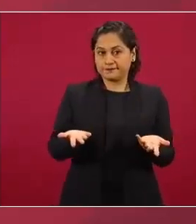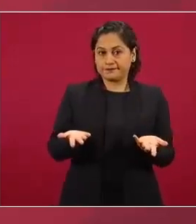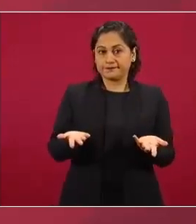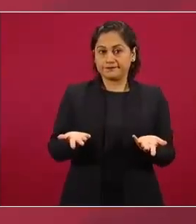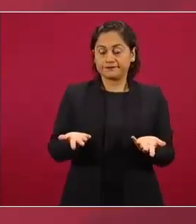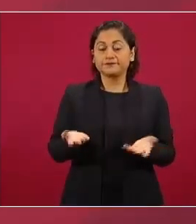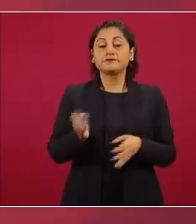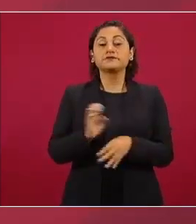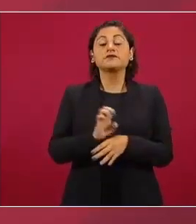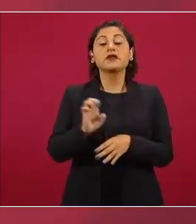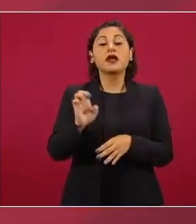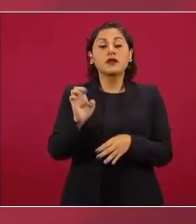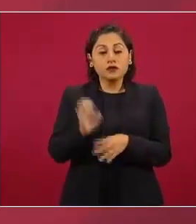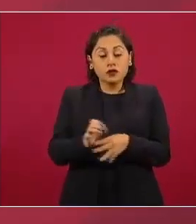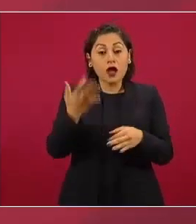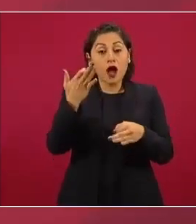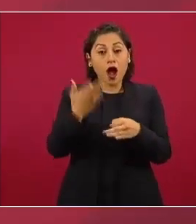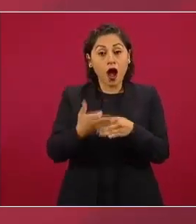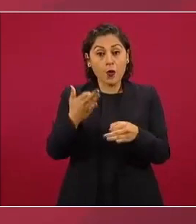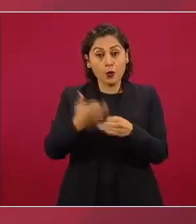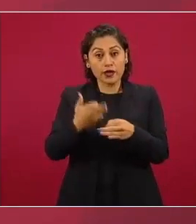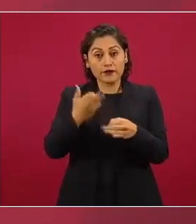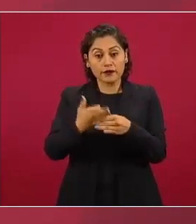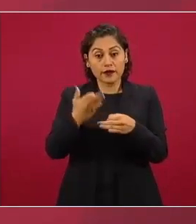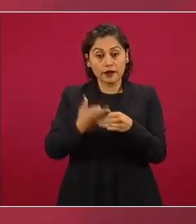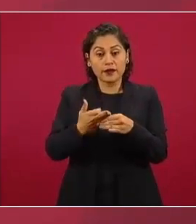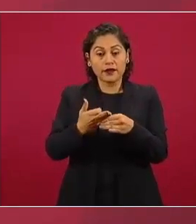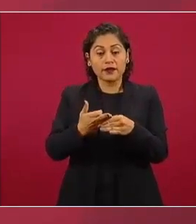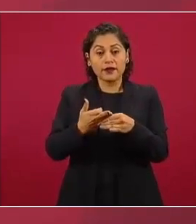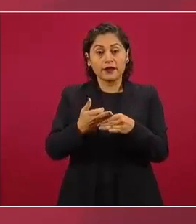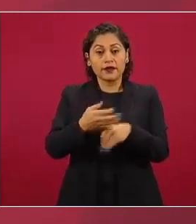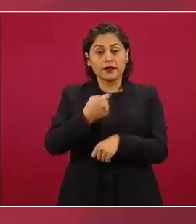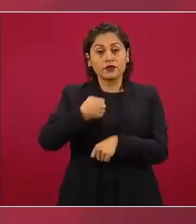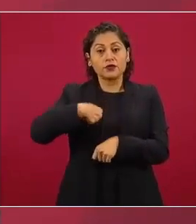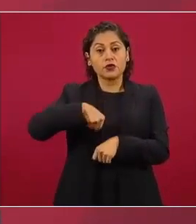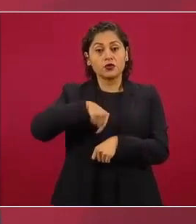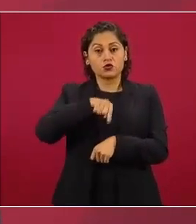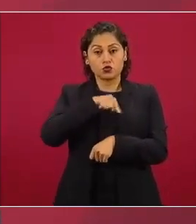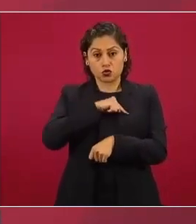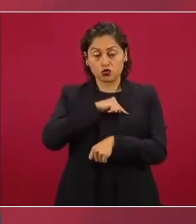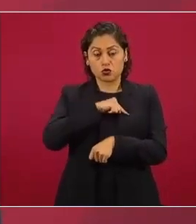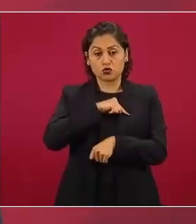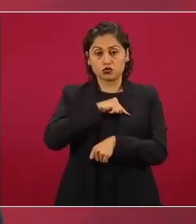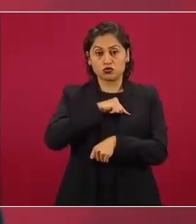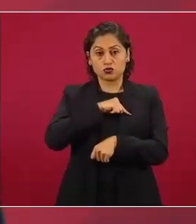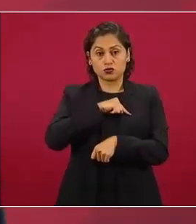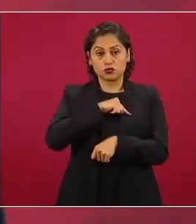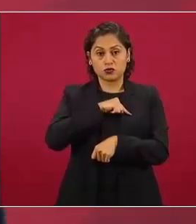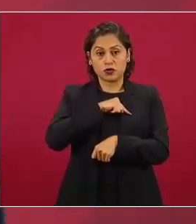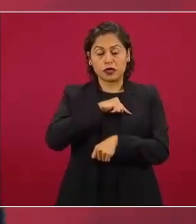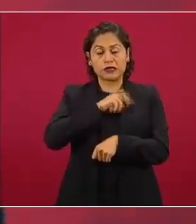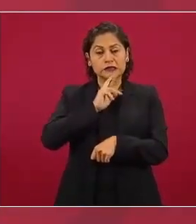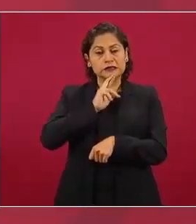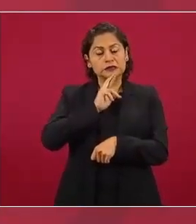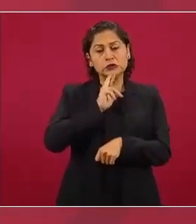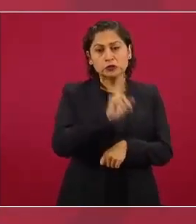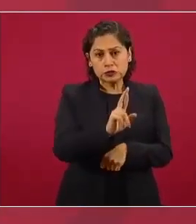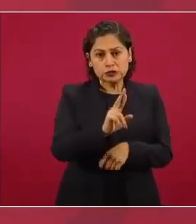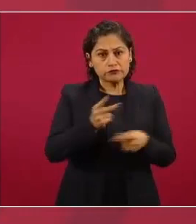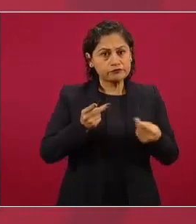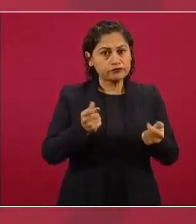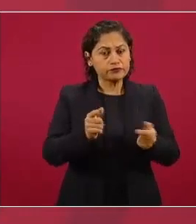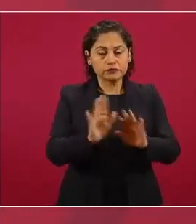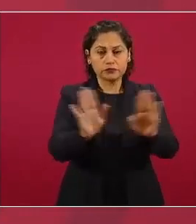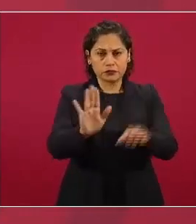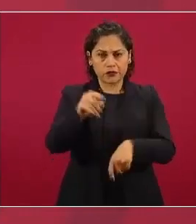hablamos de que no íbamos a responder de inmediato todo eso lo